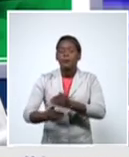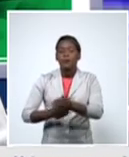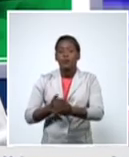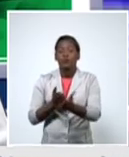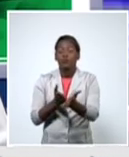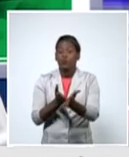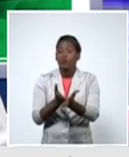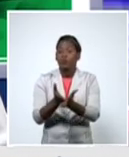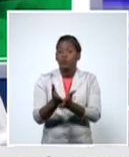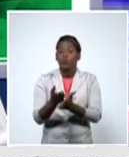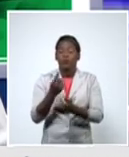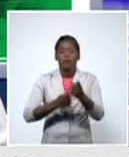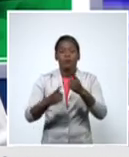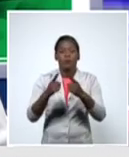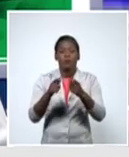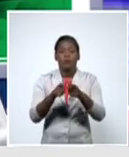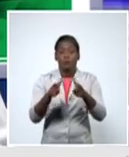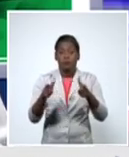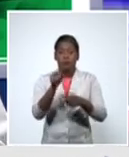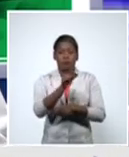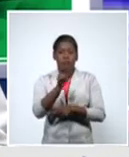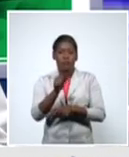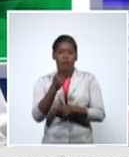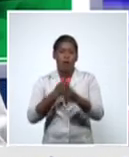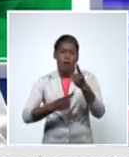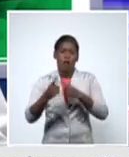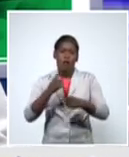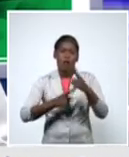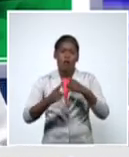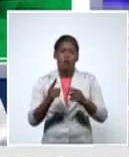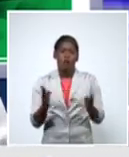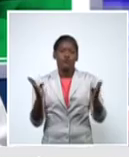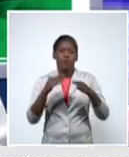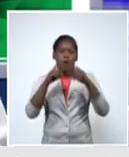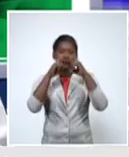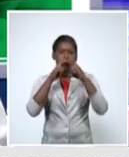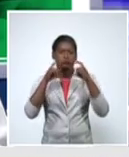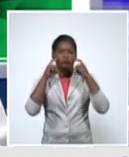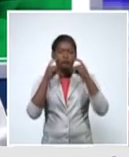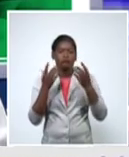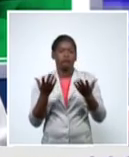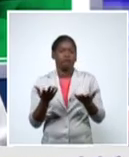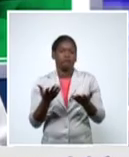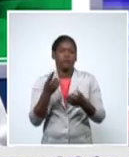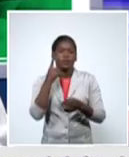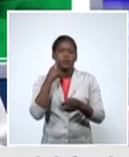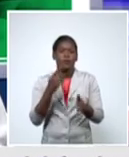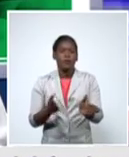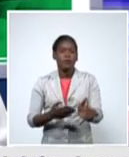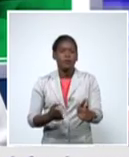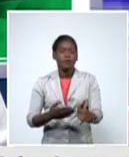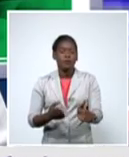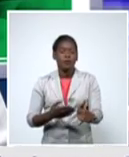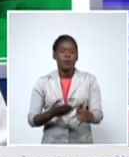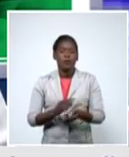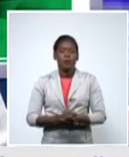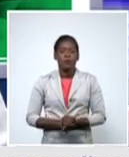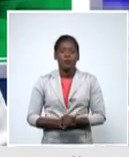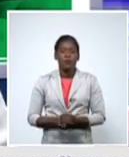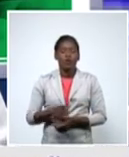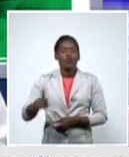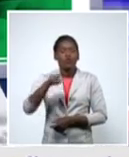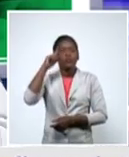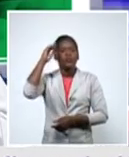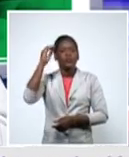de las personas no usan el nasobuco como medida elemental vaya ya el distanciamiento las soluciones